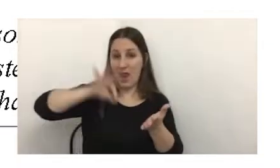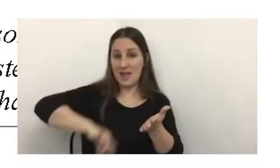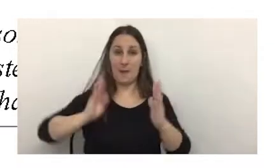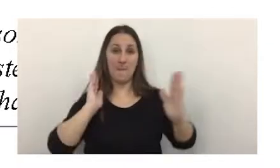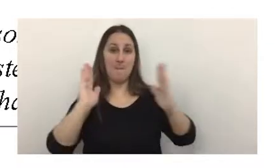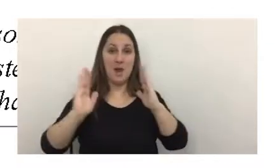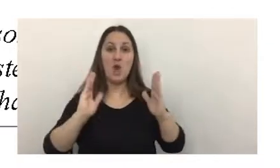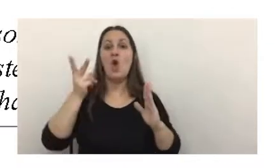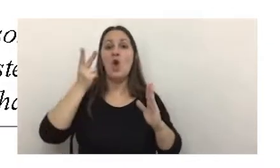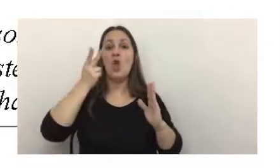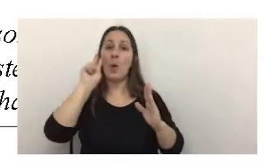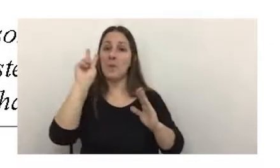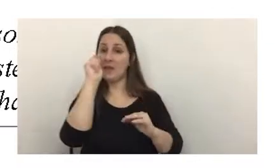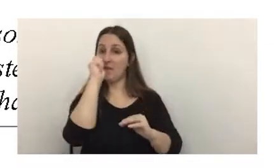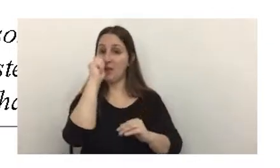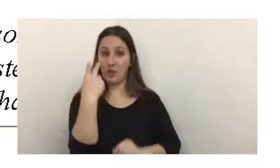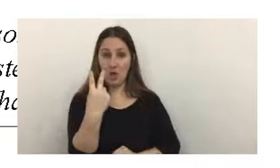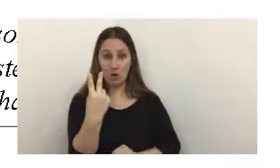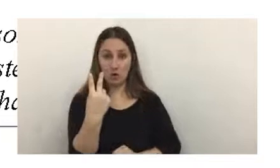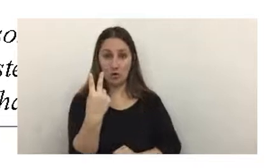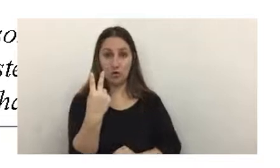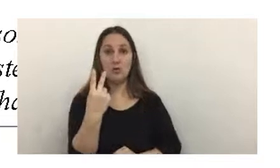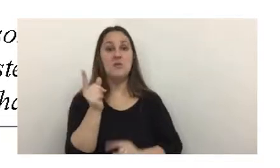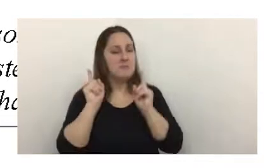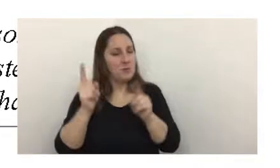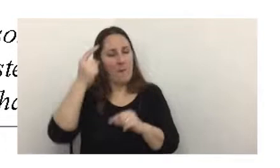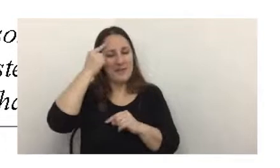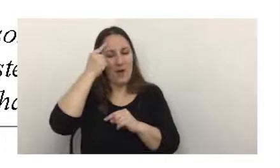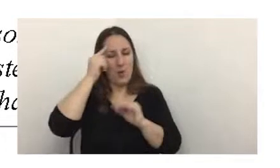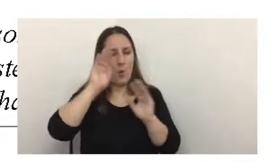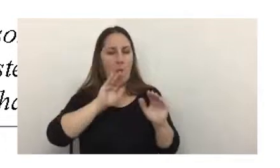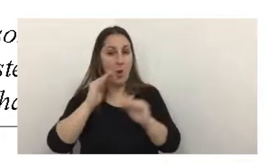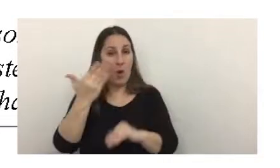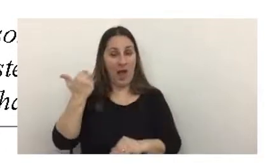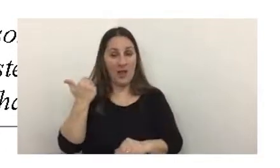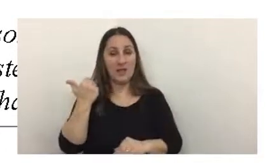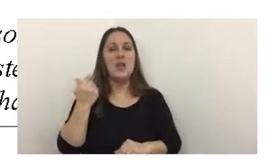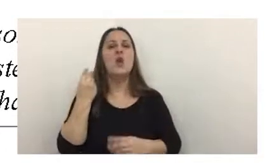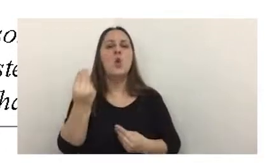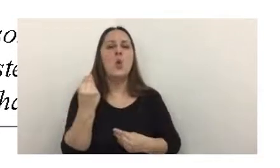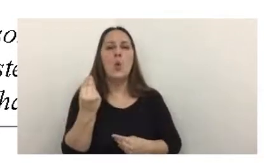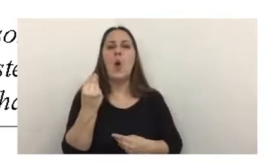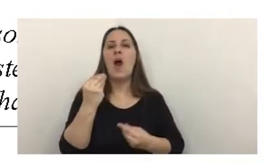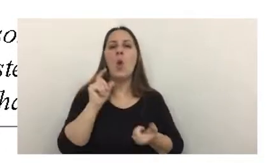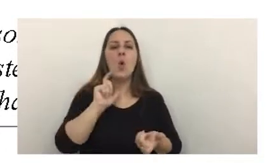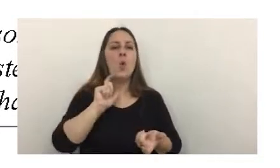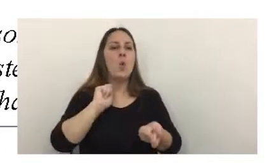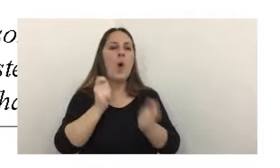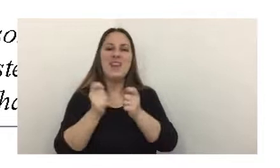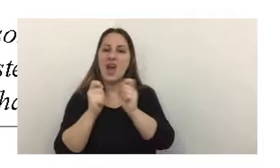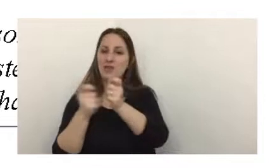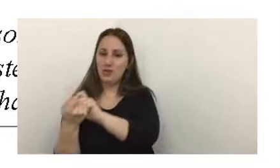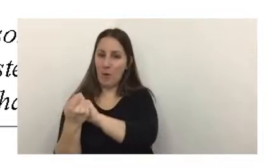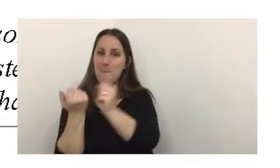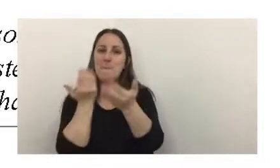periodo 2022, partiendo de la misma base, y cuáles han sido las variaciones que implica